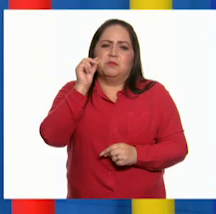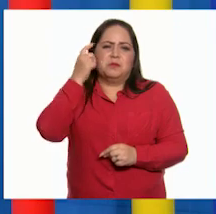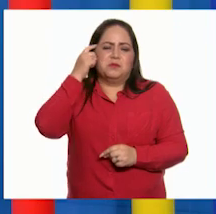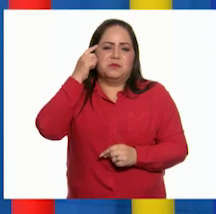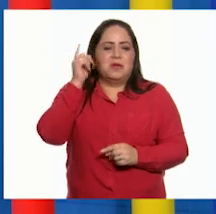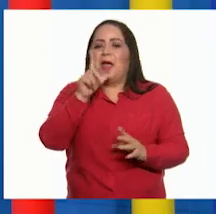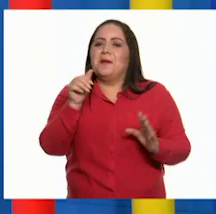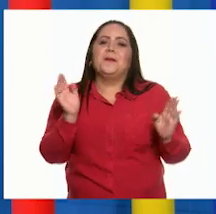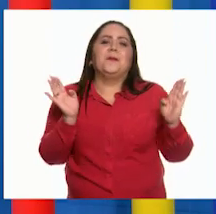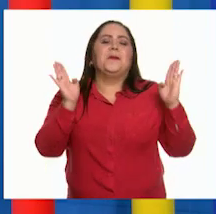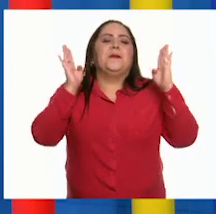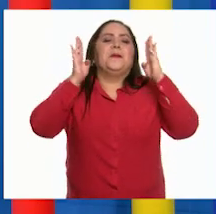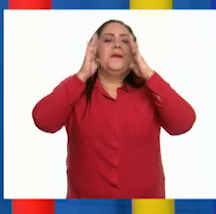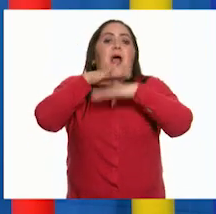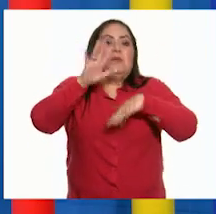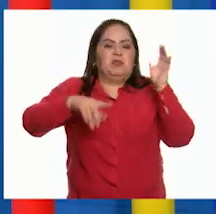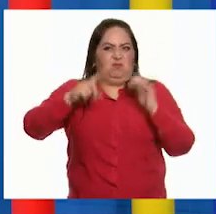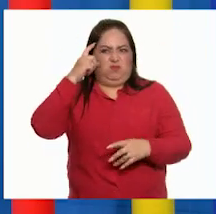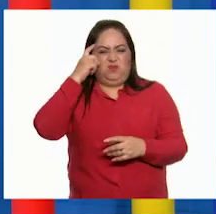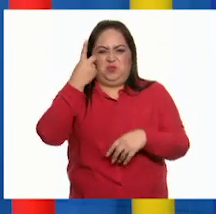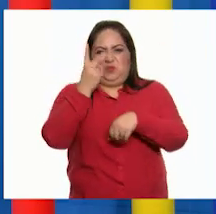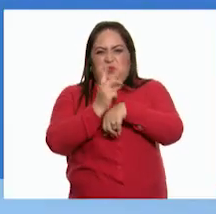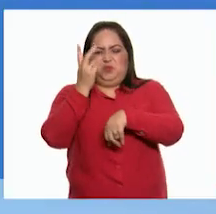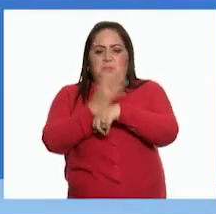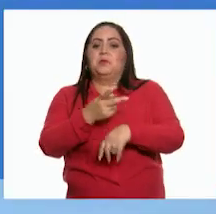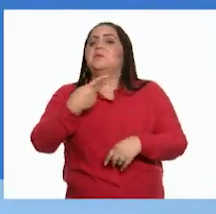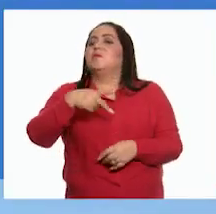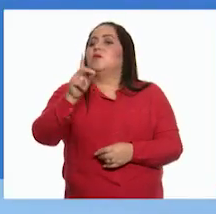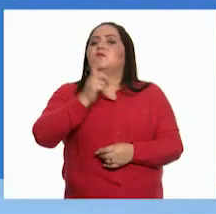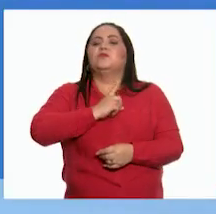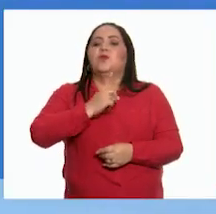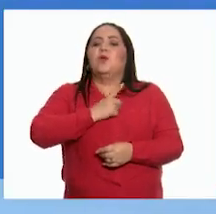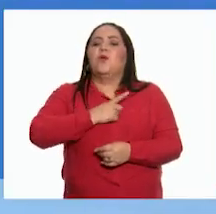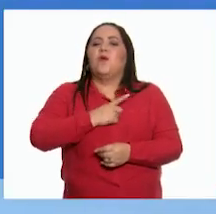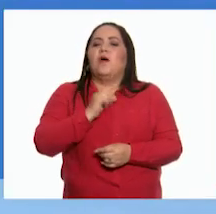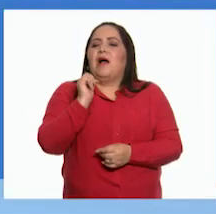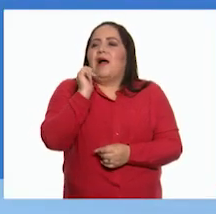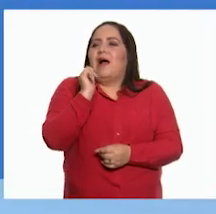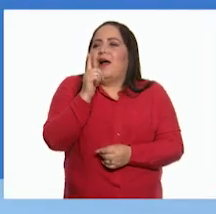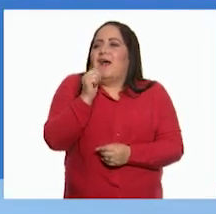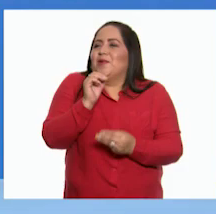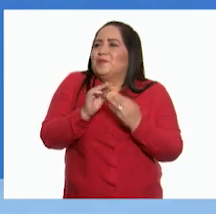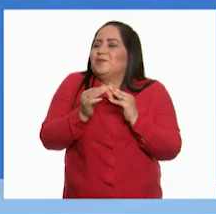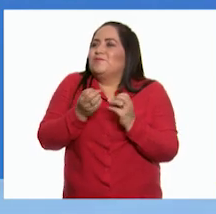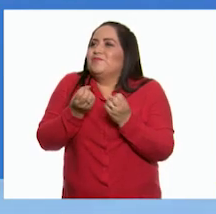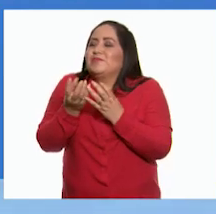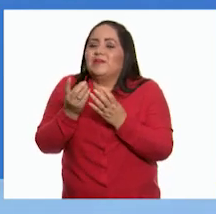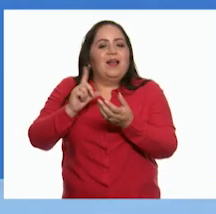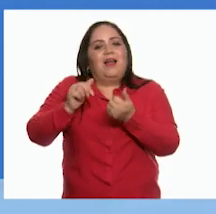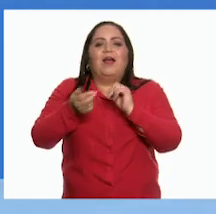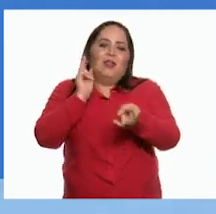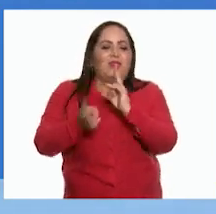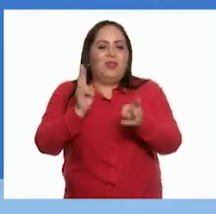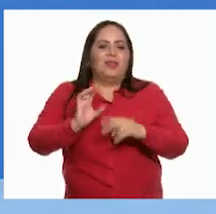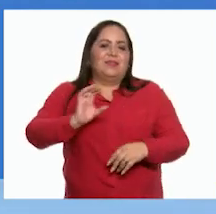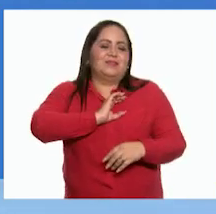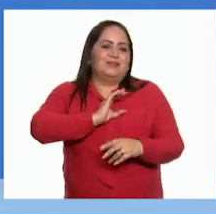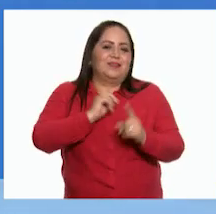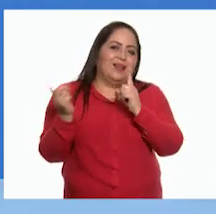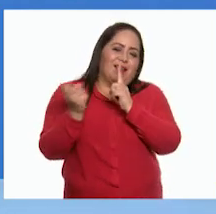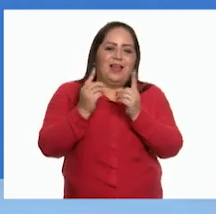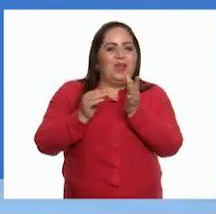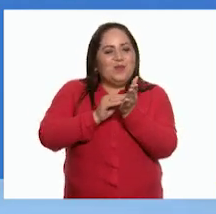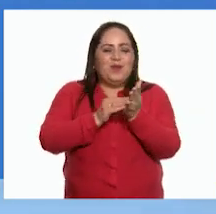ocasiones hasta por días Pero solo bastaba cualquier motivo Para comentarnos y hacernos